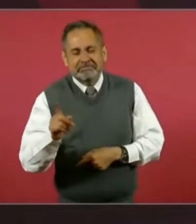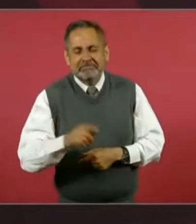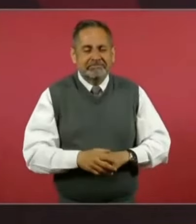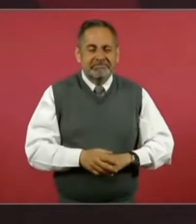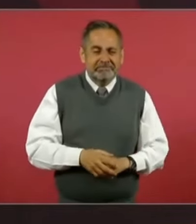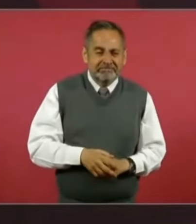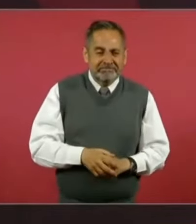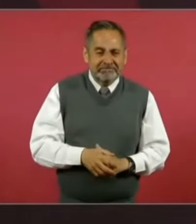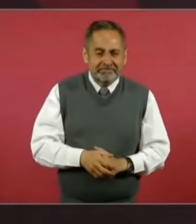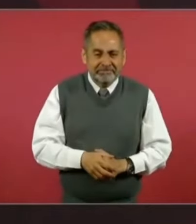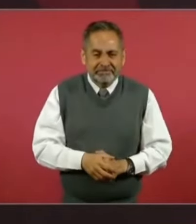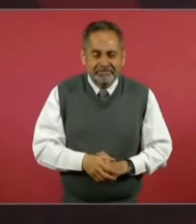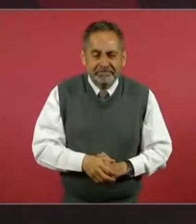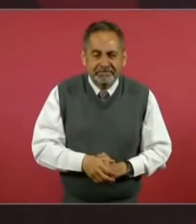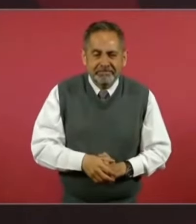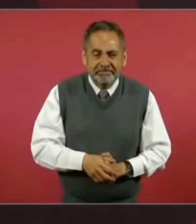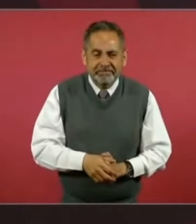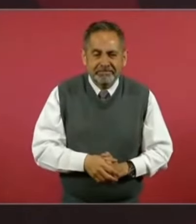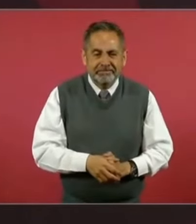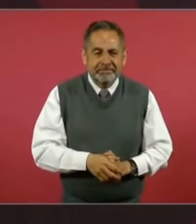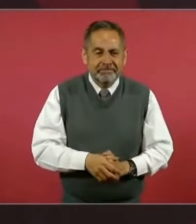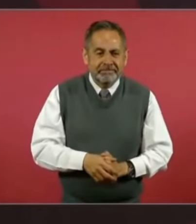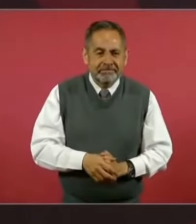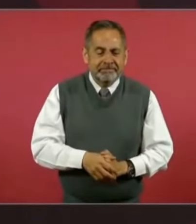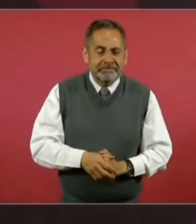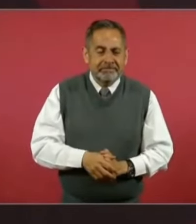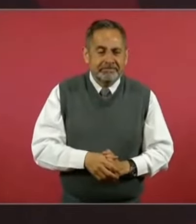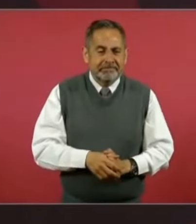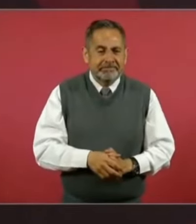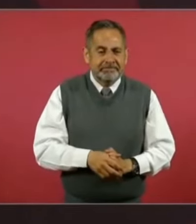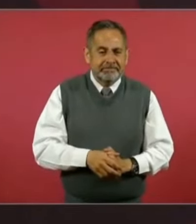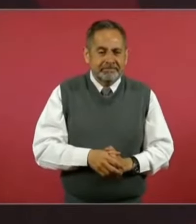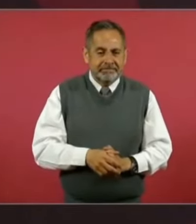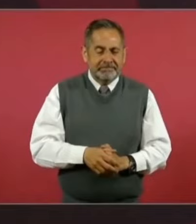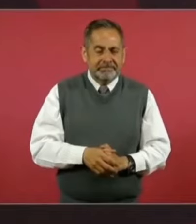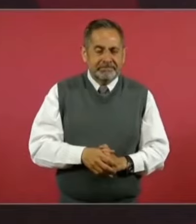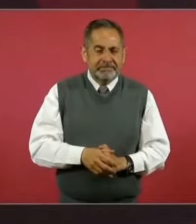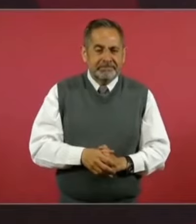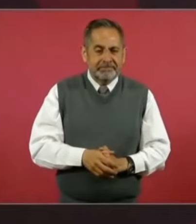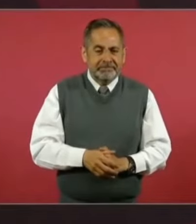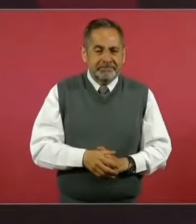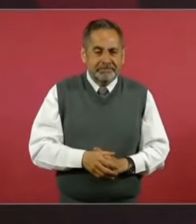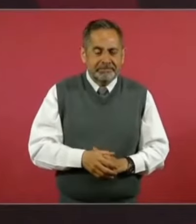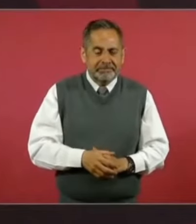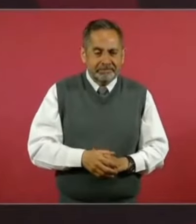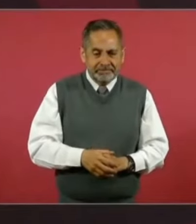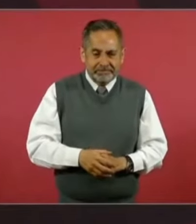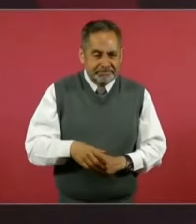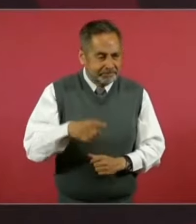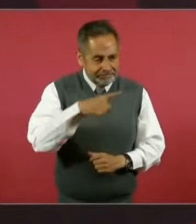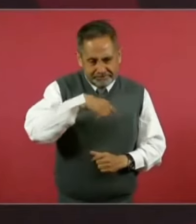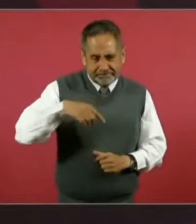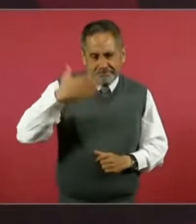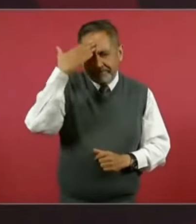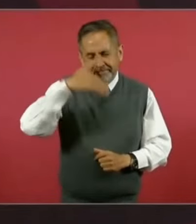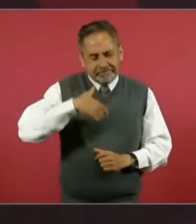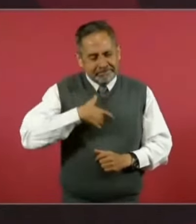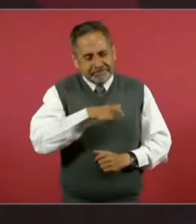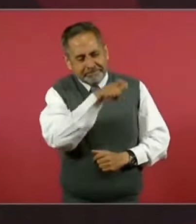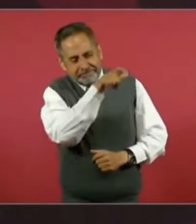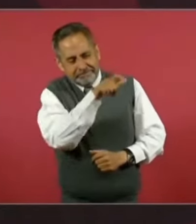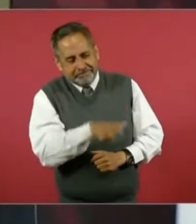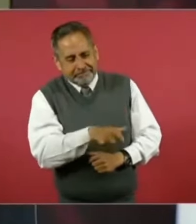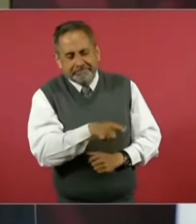nada más que, pues, ya sabemos cómo son los